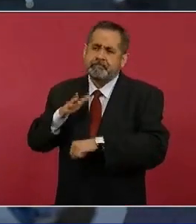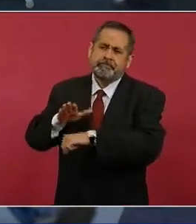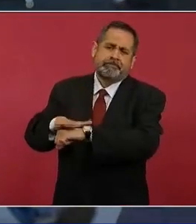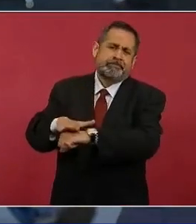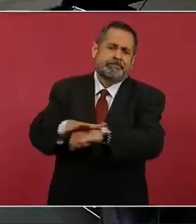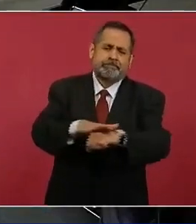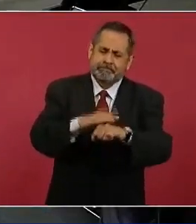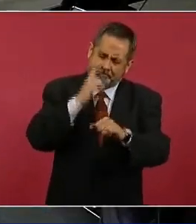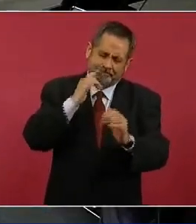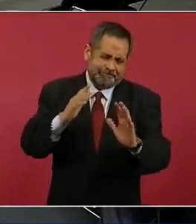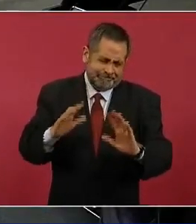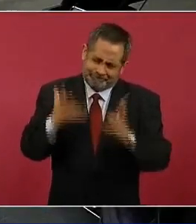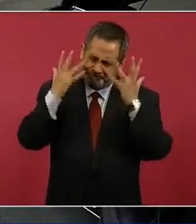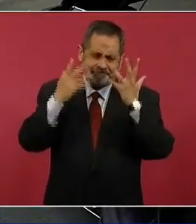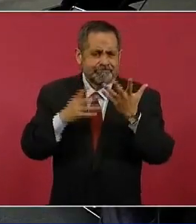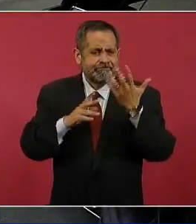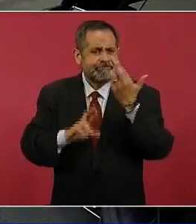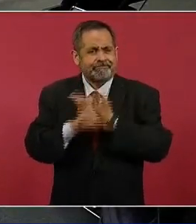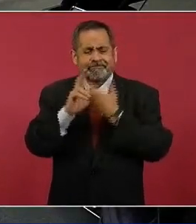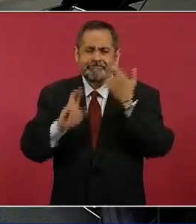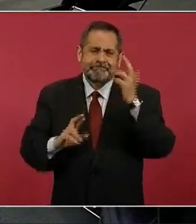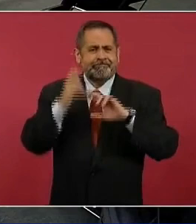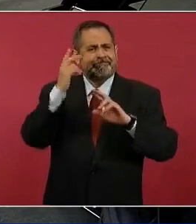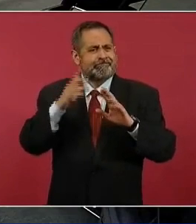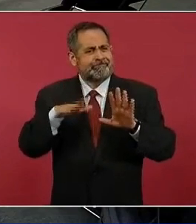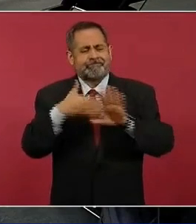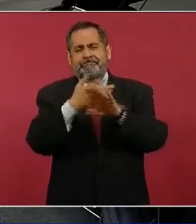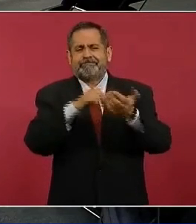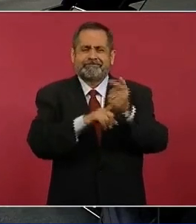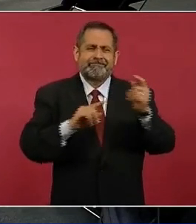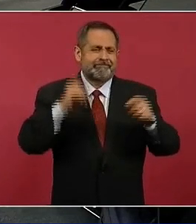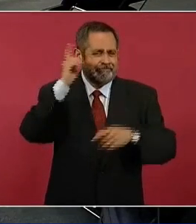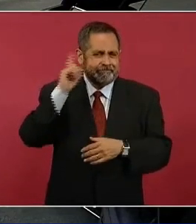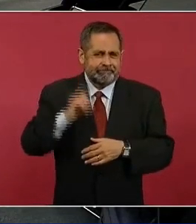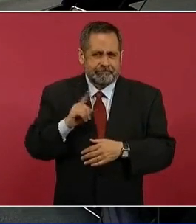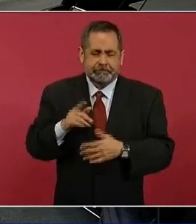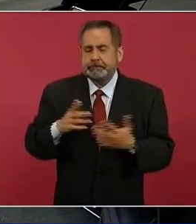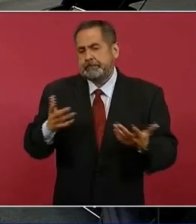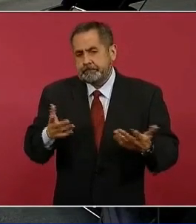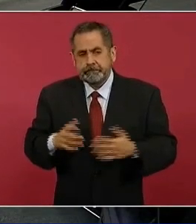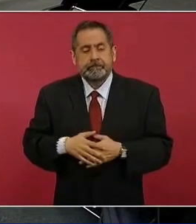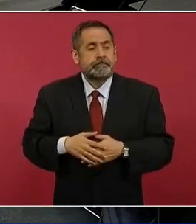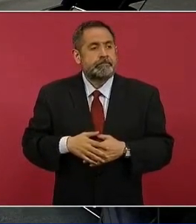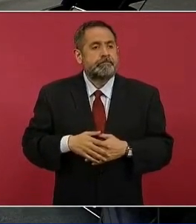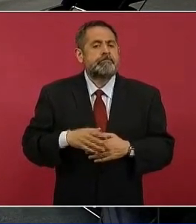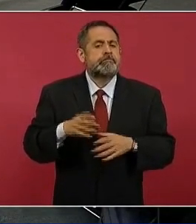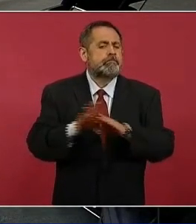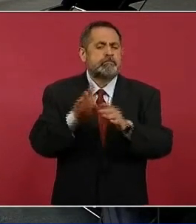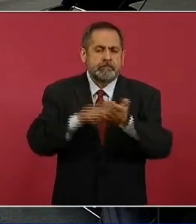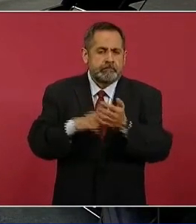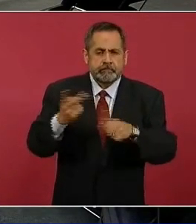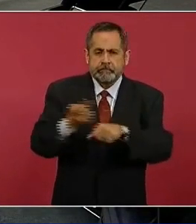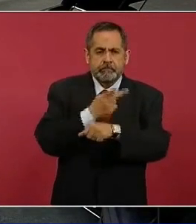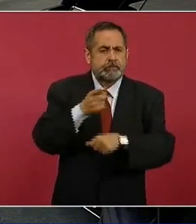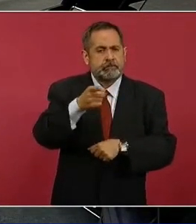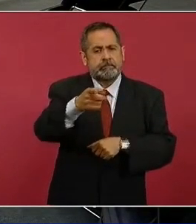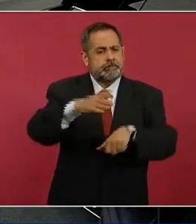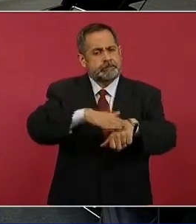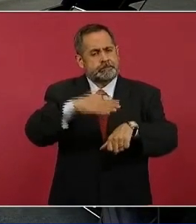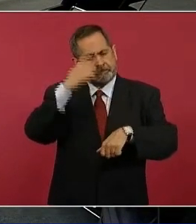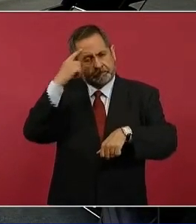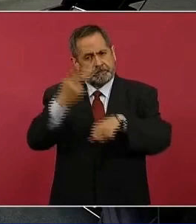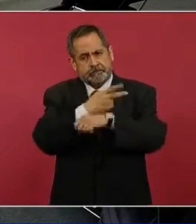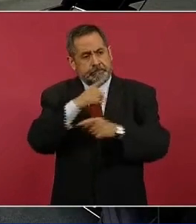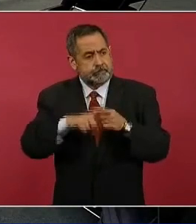población a levantarse en armas, muchos de ellos, bueno, pues ya ni siquiera están en estas comunidades. Preguntarle qué es que va a suceder con estas